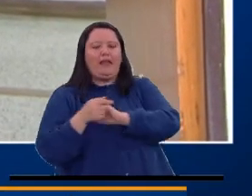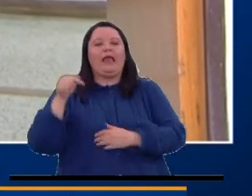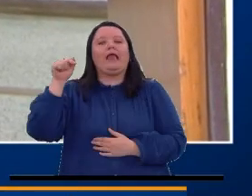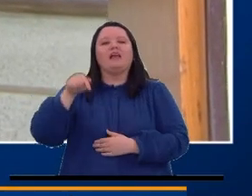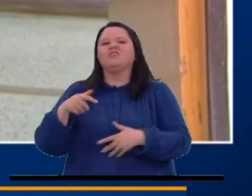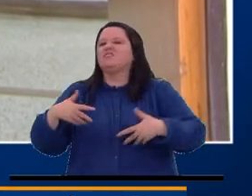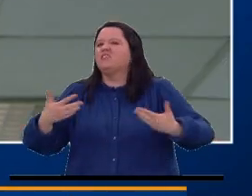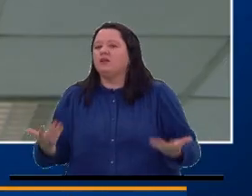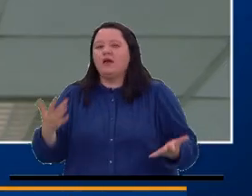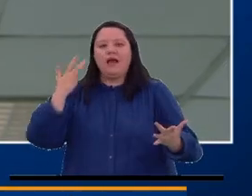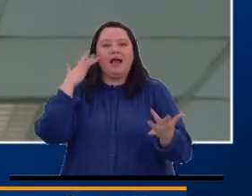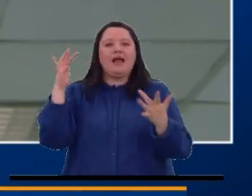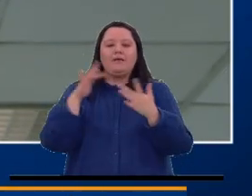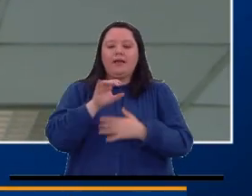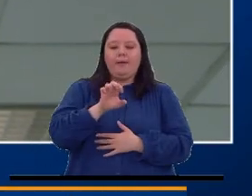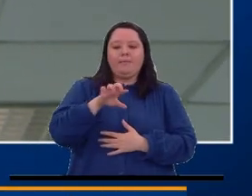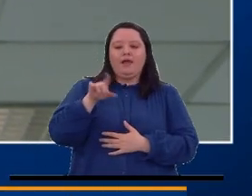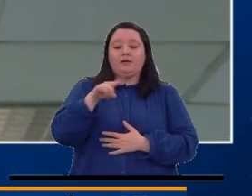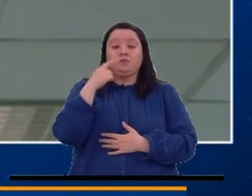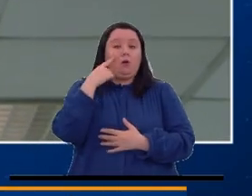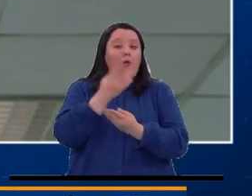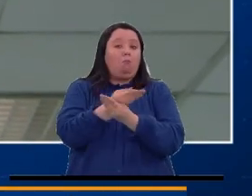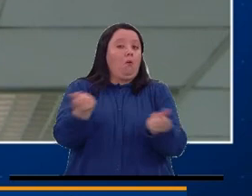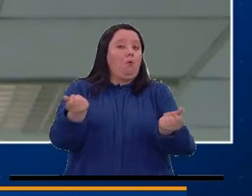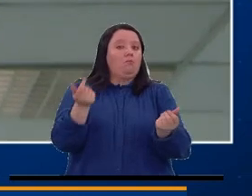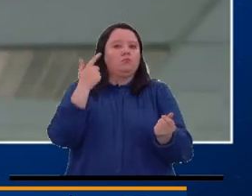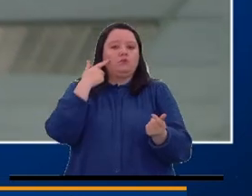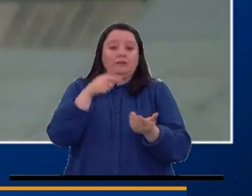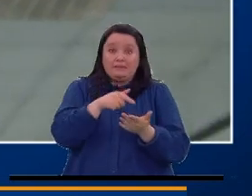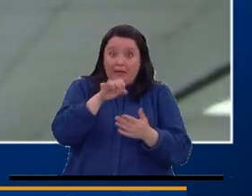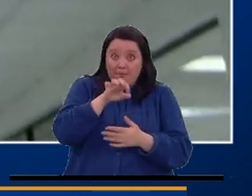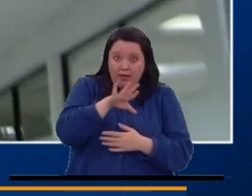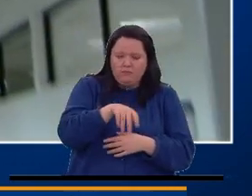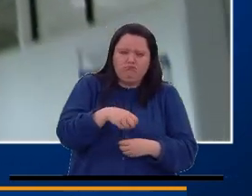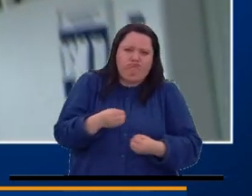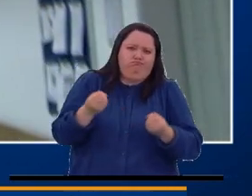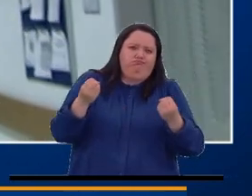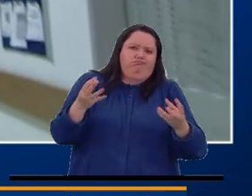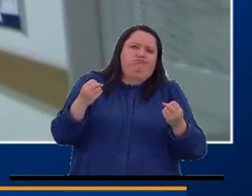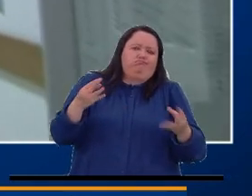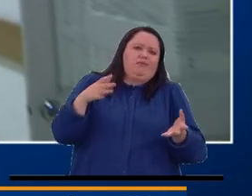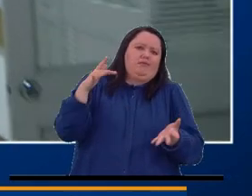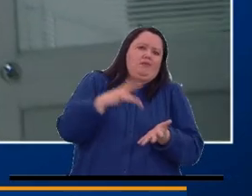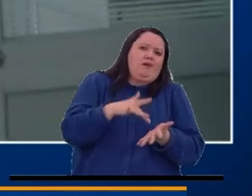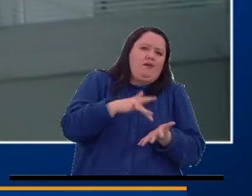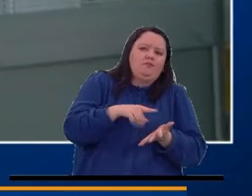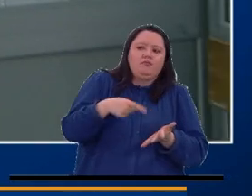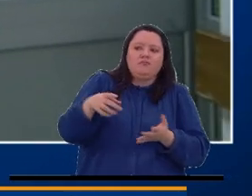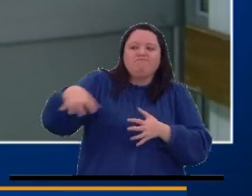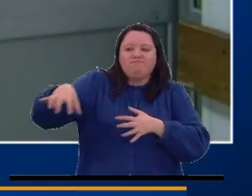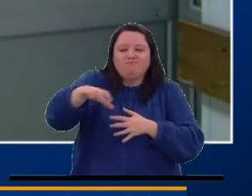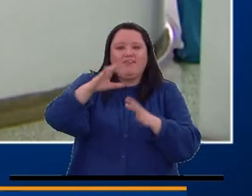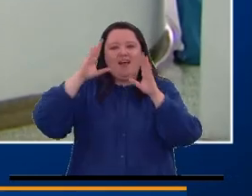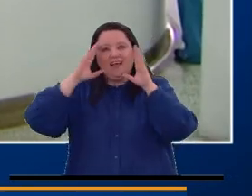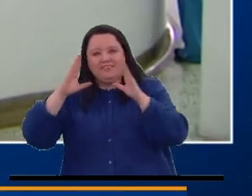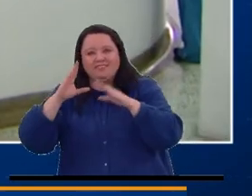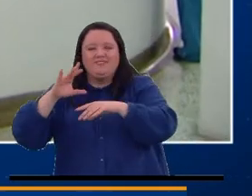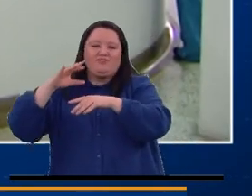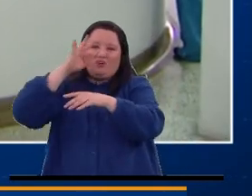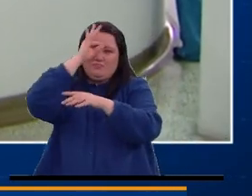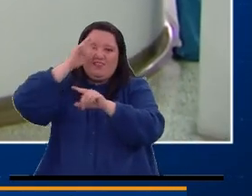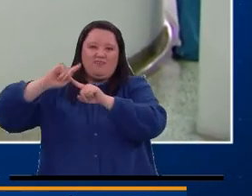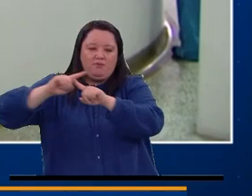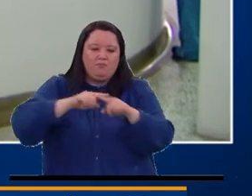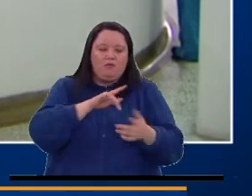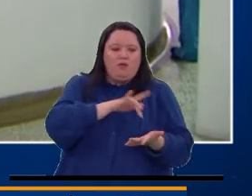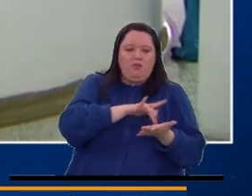eliminación de las EPSs que le adeudan multimillonarias cuentas a los centros asistenciales y que esta